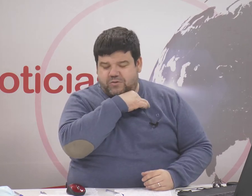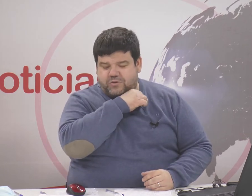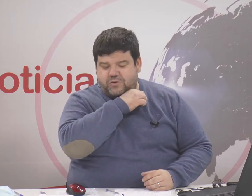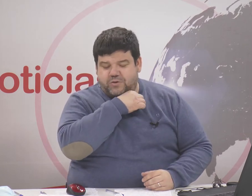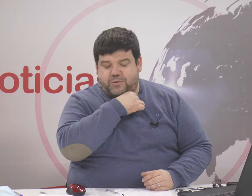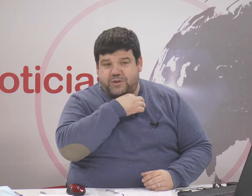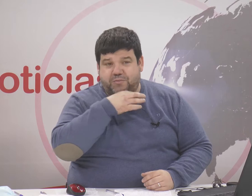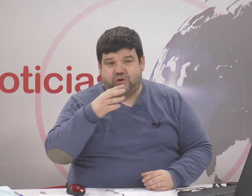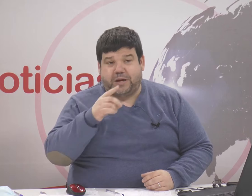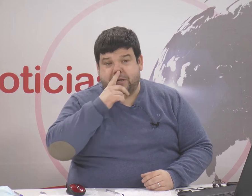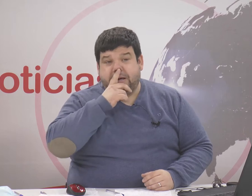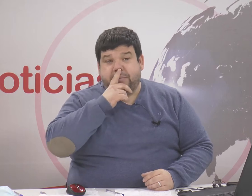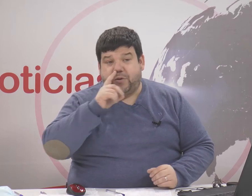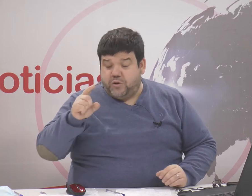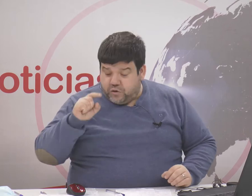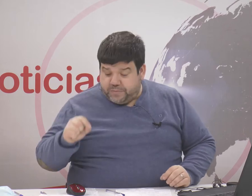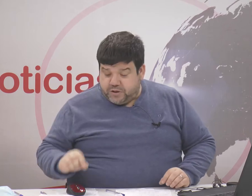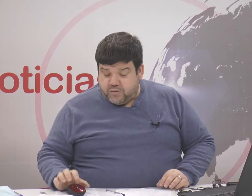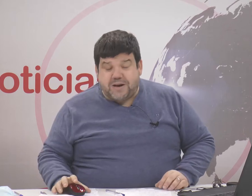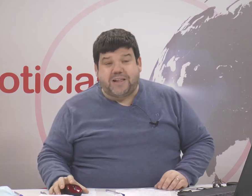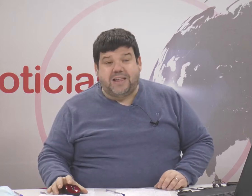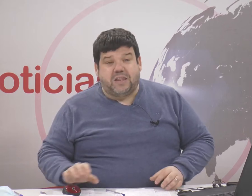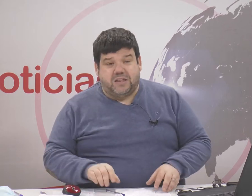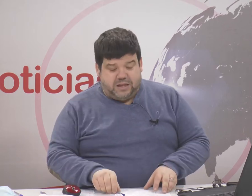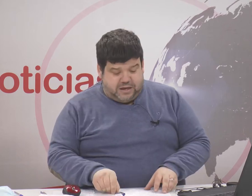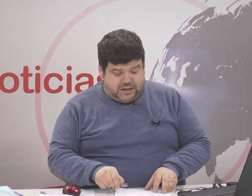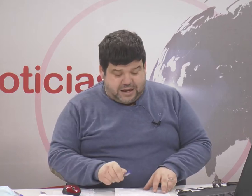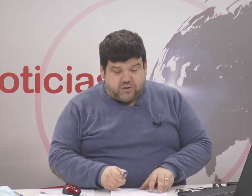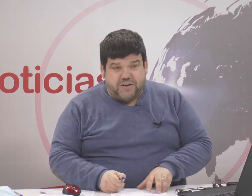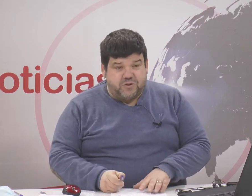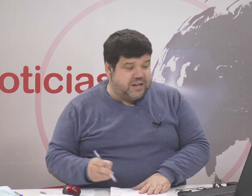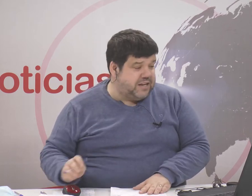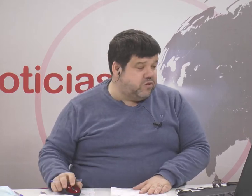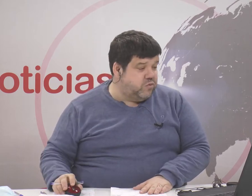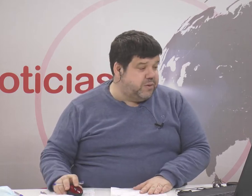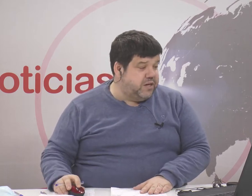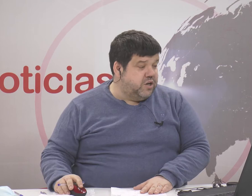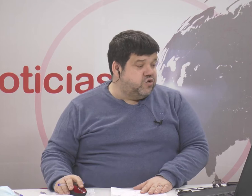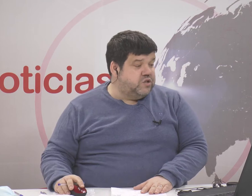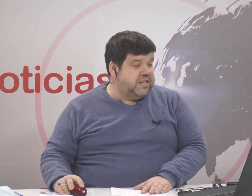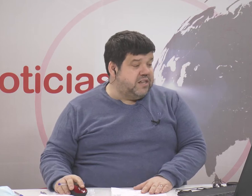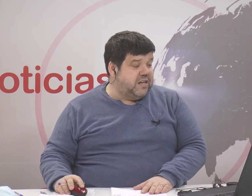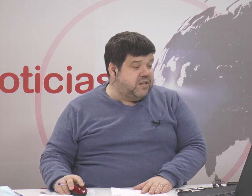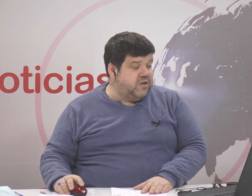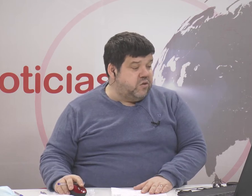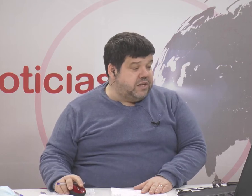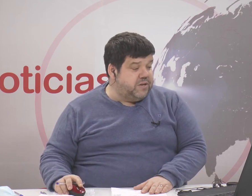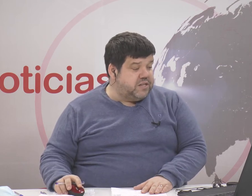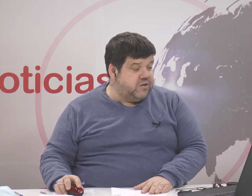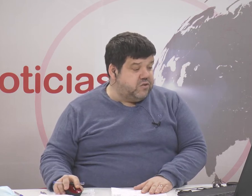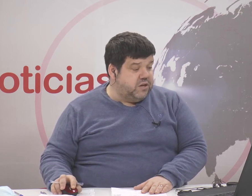contando no os puedo decir mucho más pero bueno con respecto a una hermandad de Arcos de la Frontera este año cumple su 75